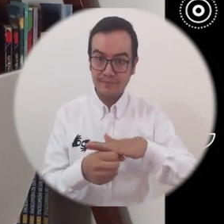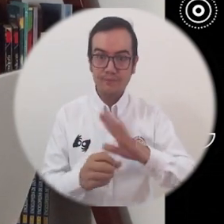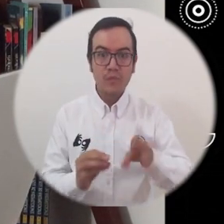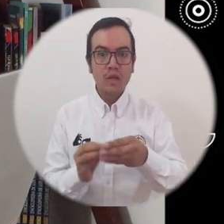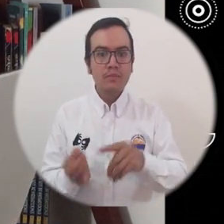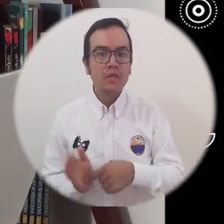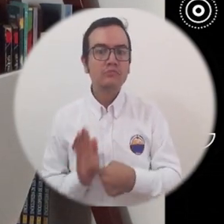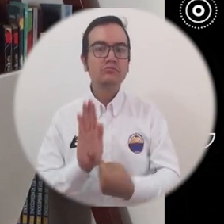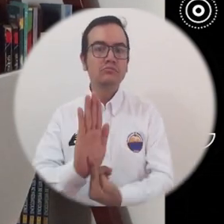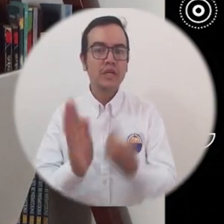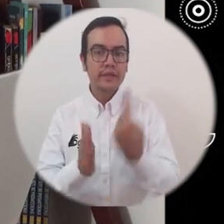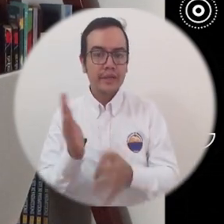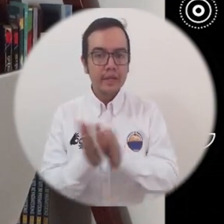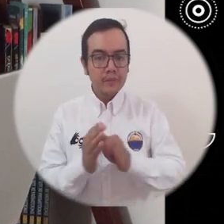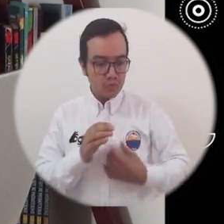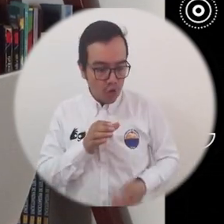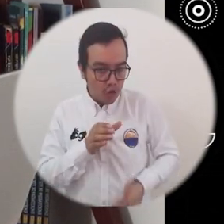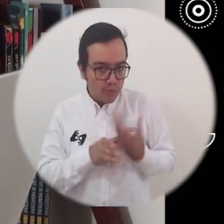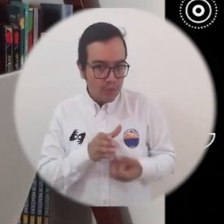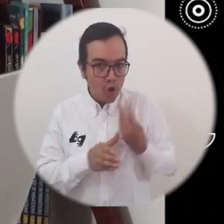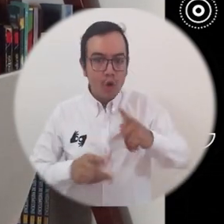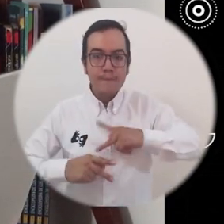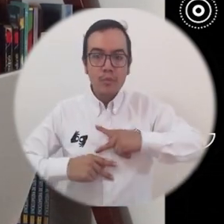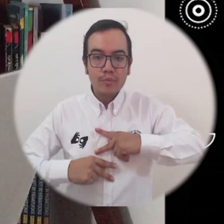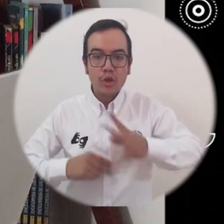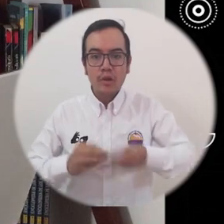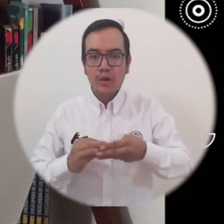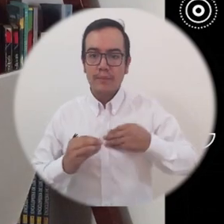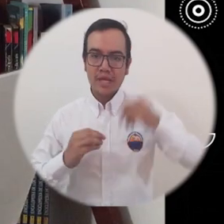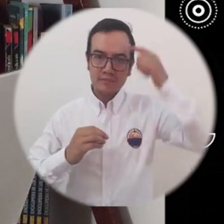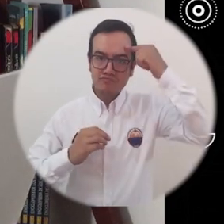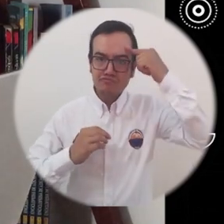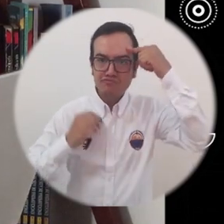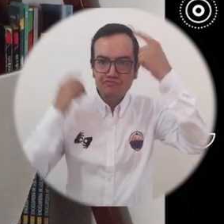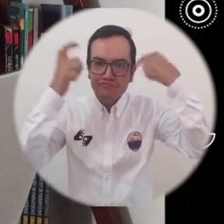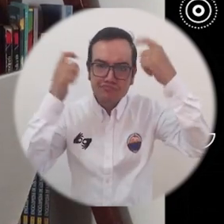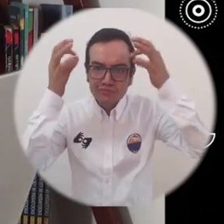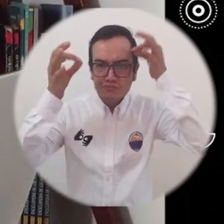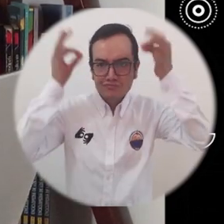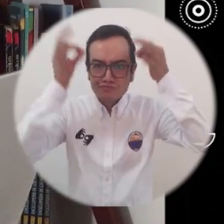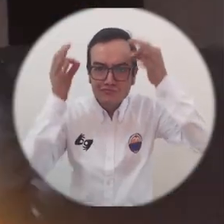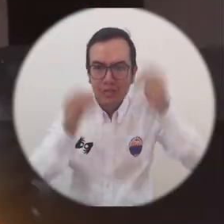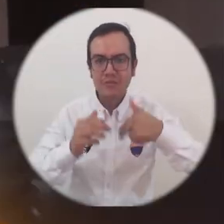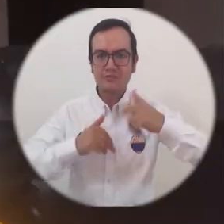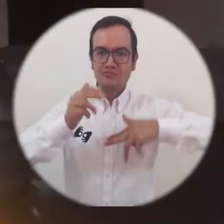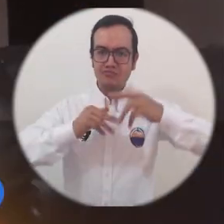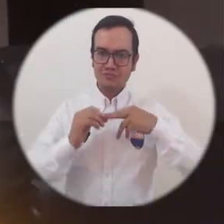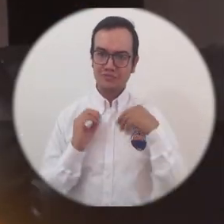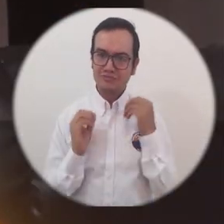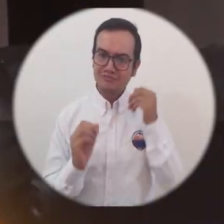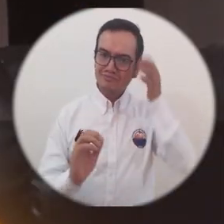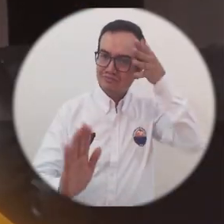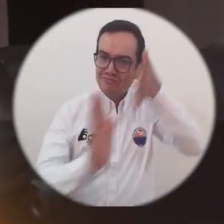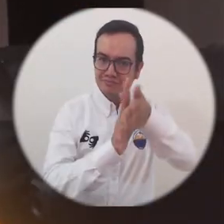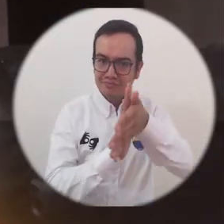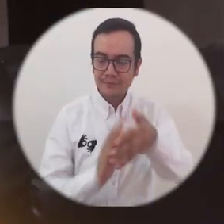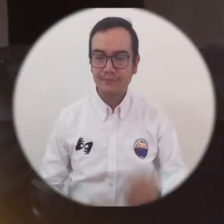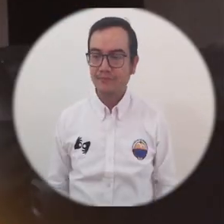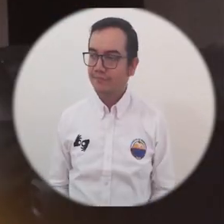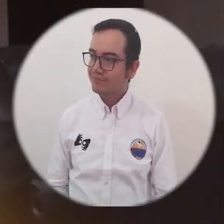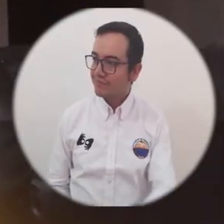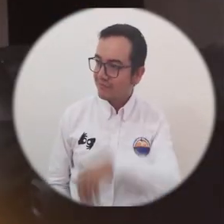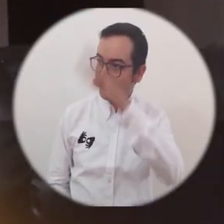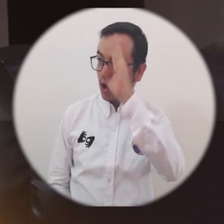además de ofrecer contenidos propios y constructor de memorias locales Hola, mi nombre es Laura